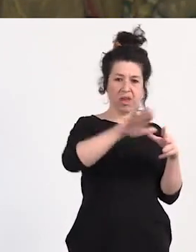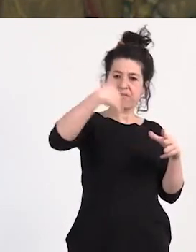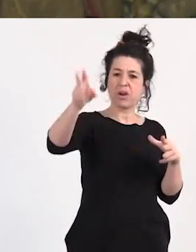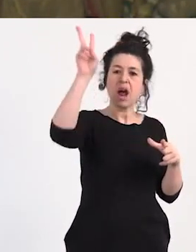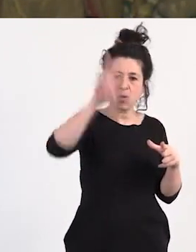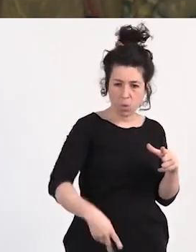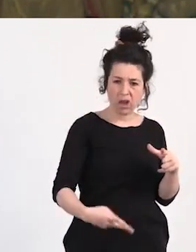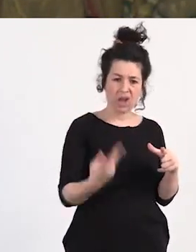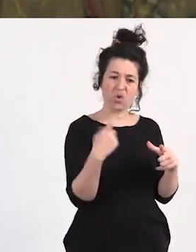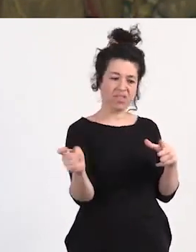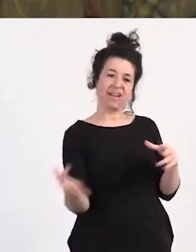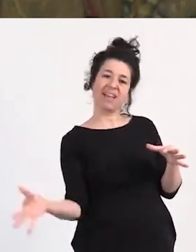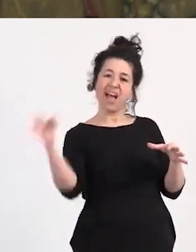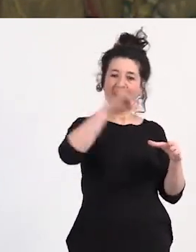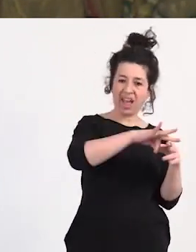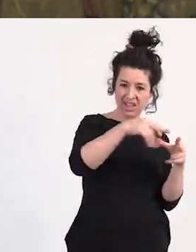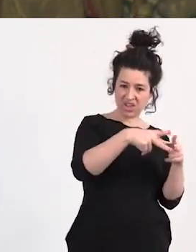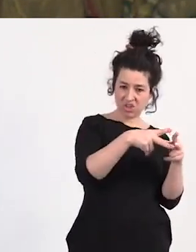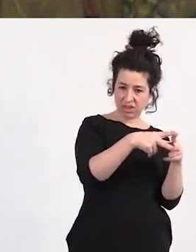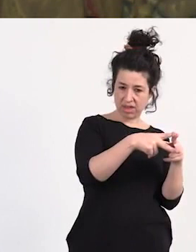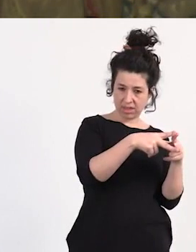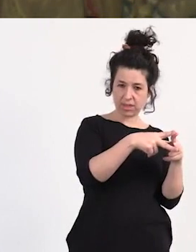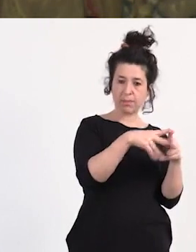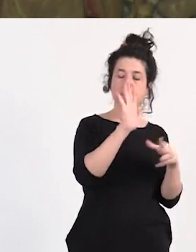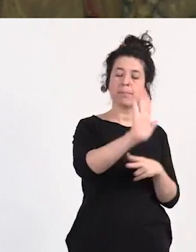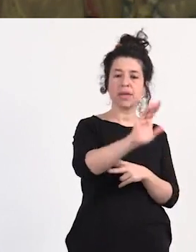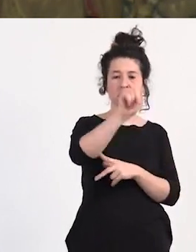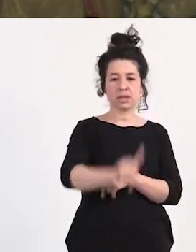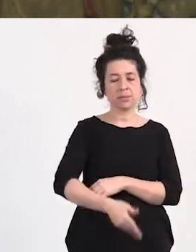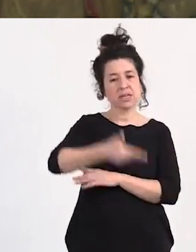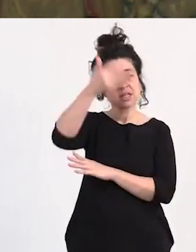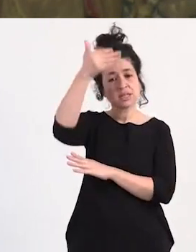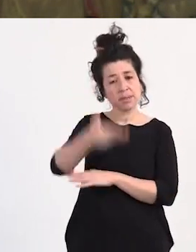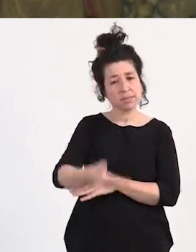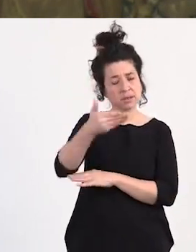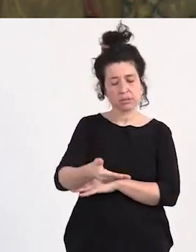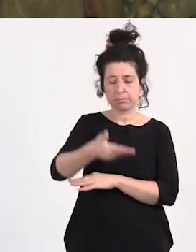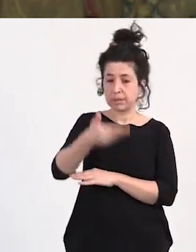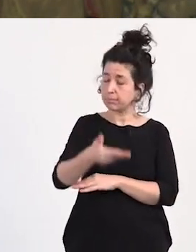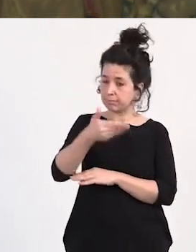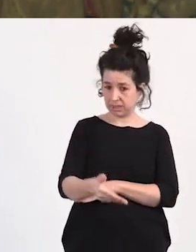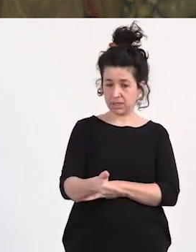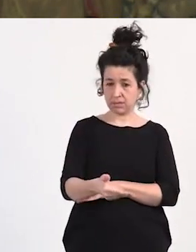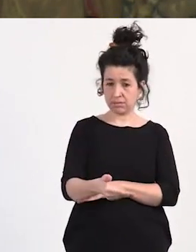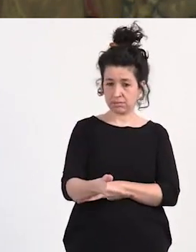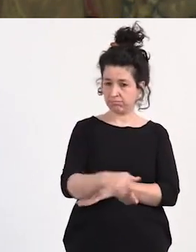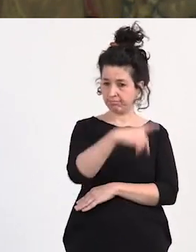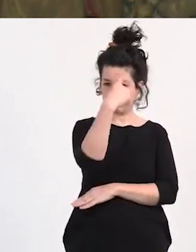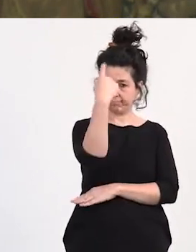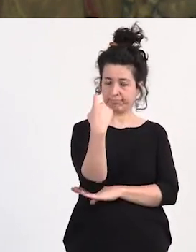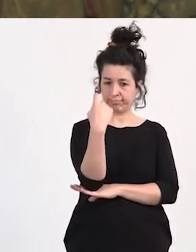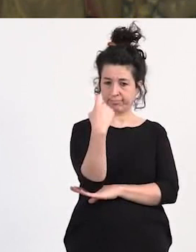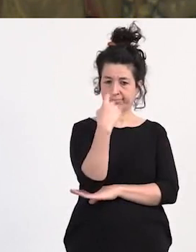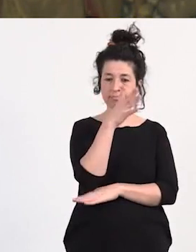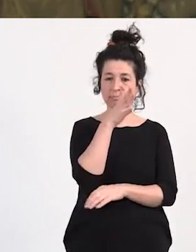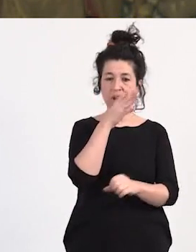sociedad pero también es importante es imprescindible y esto no va o sea el trabajo sexual